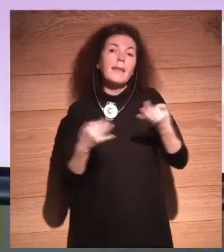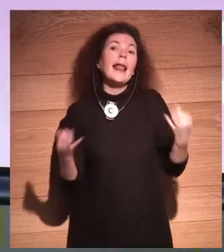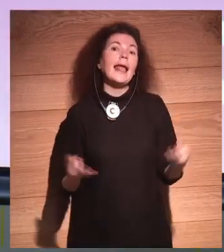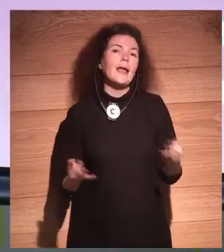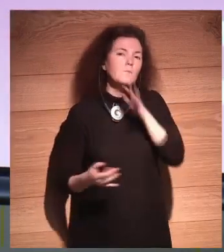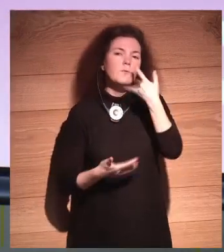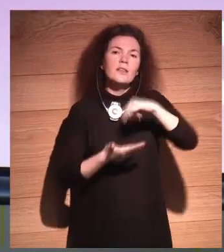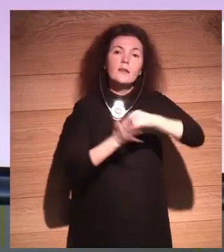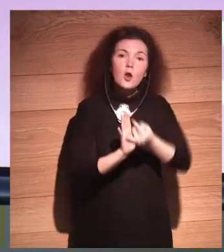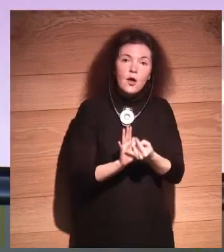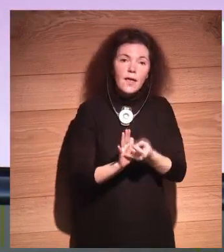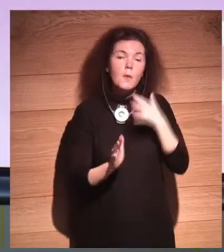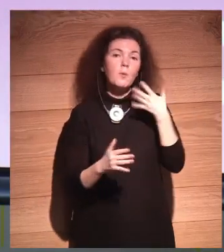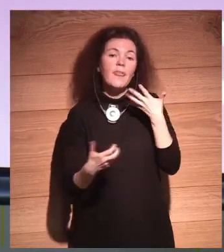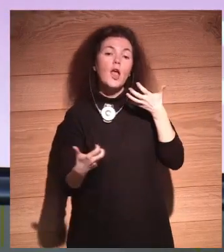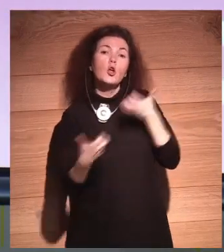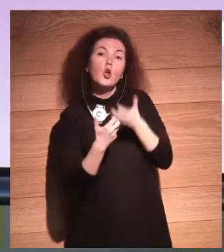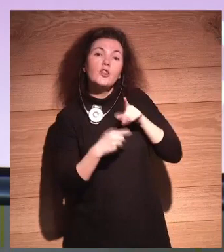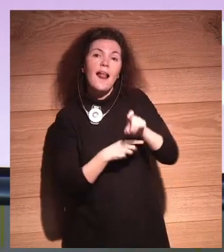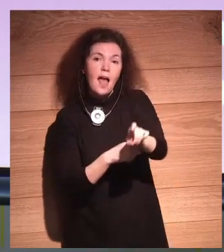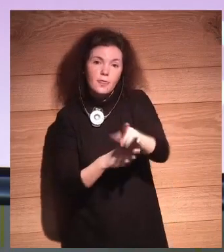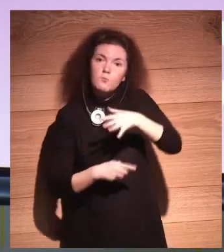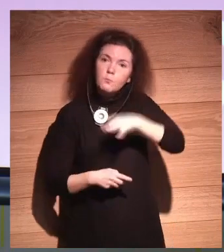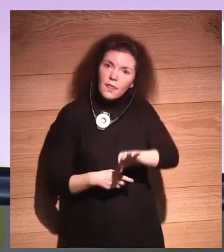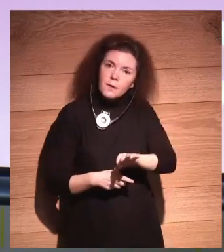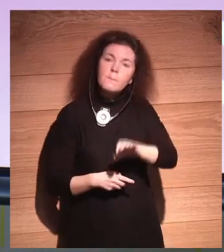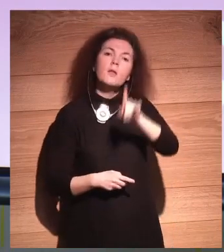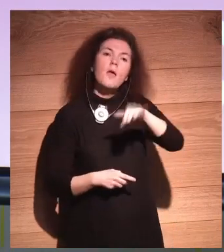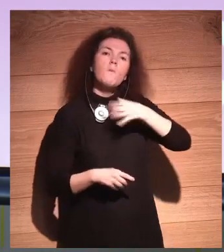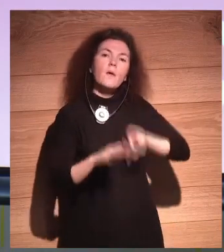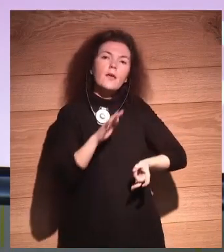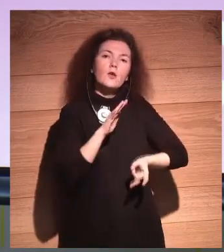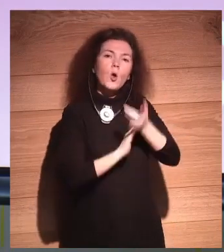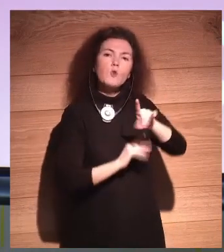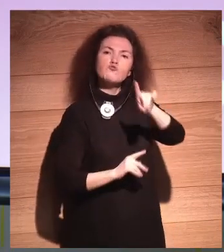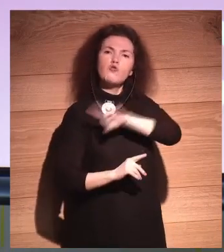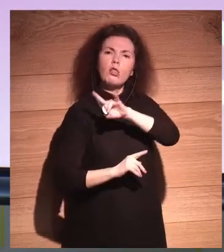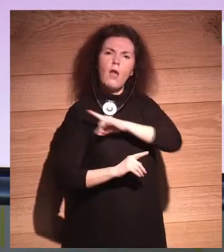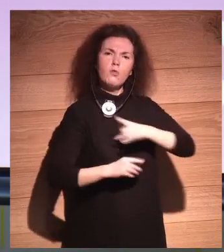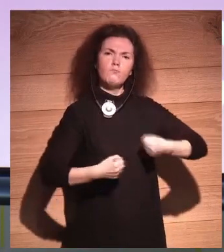Porque la misma tecnología que puede luchar contra el cáncer, puede construir un supersoldado.